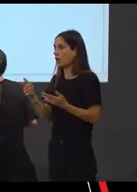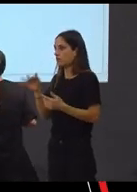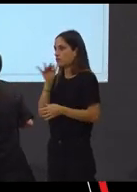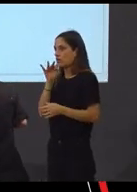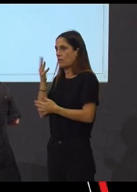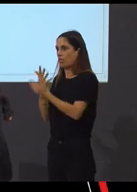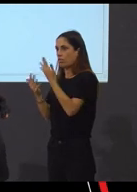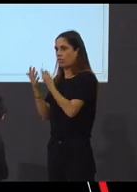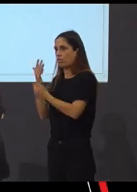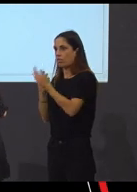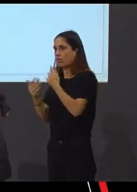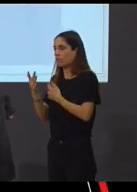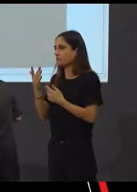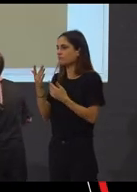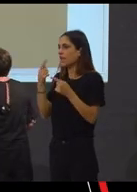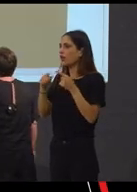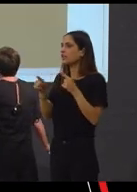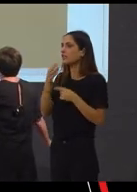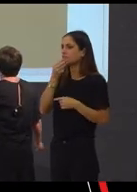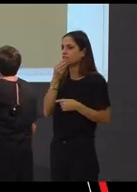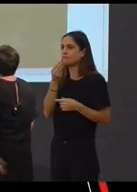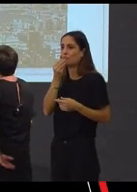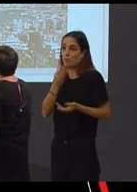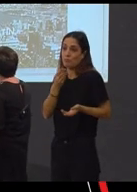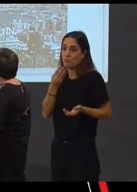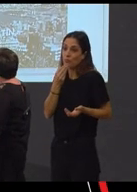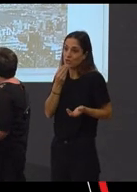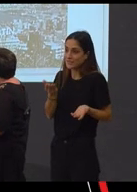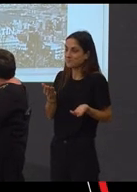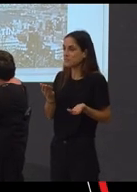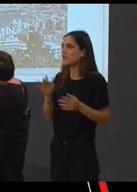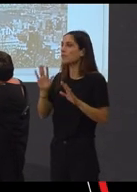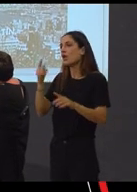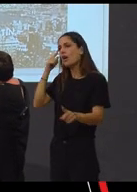unha cousa así moi chula, no? e mercantilización cultural absolutamente.